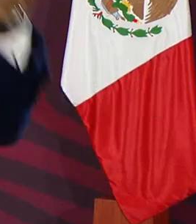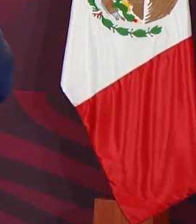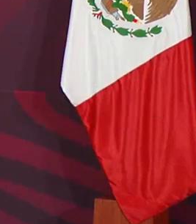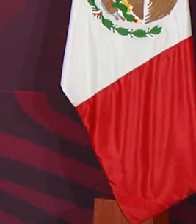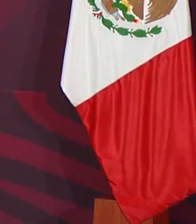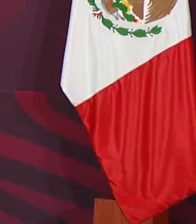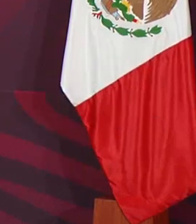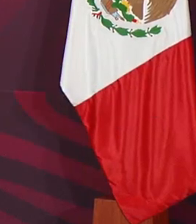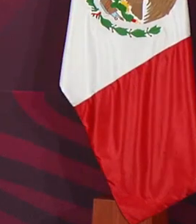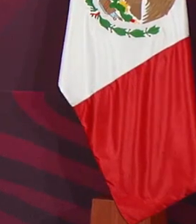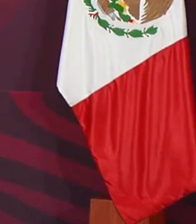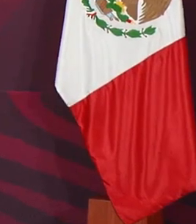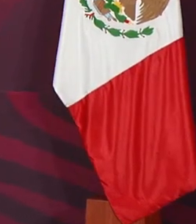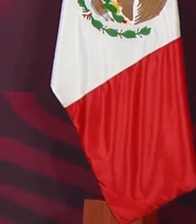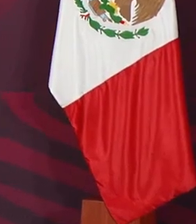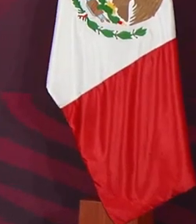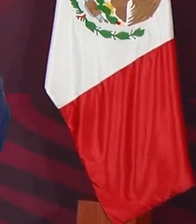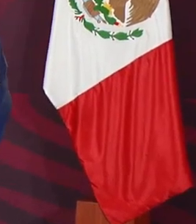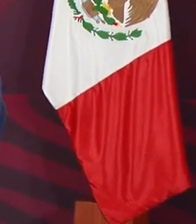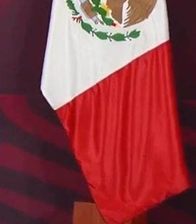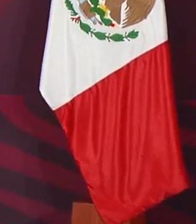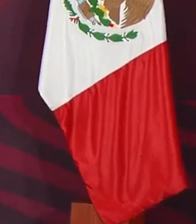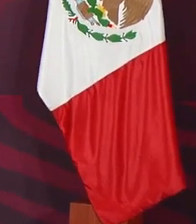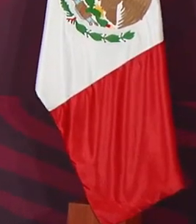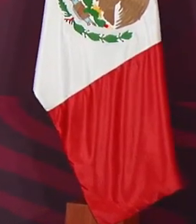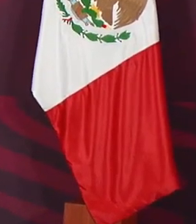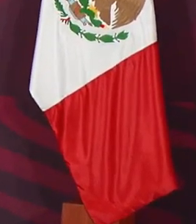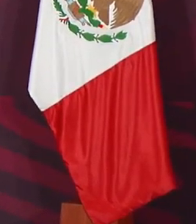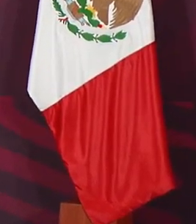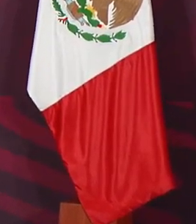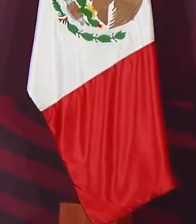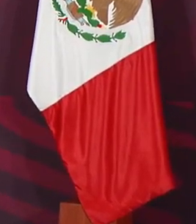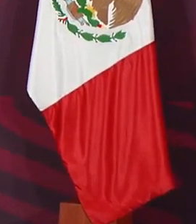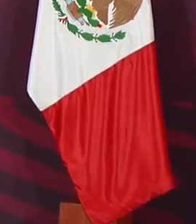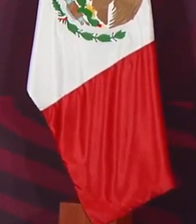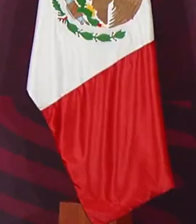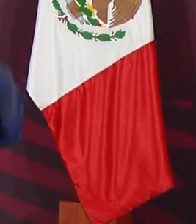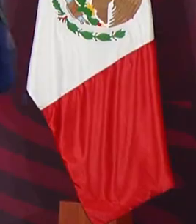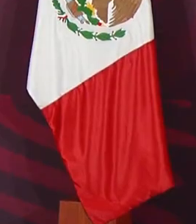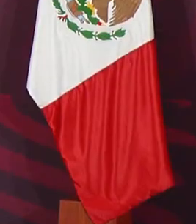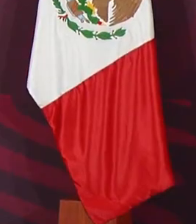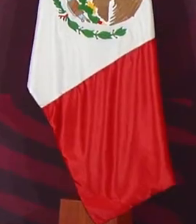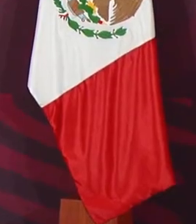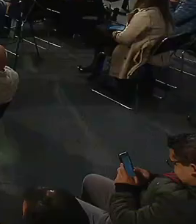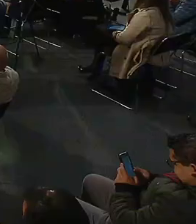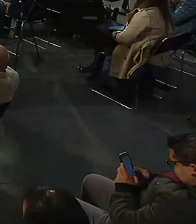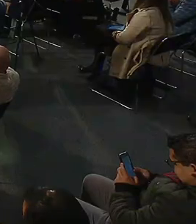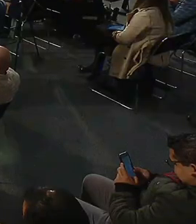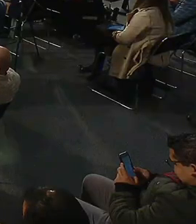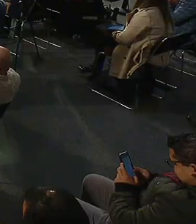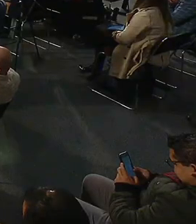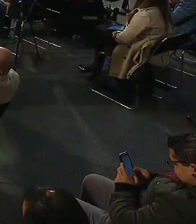Y esos dos, tres mil millones, también con el compromiso de que sea,